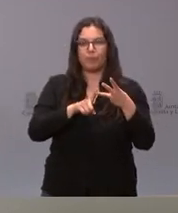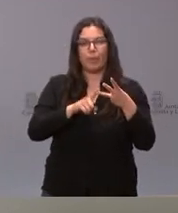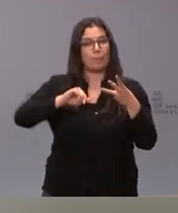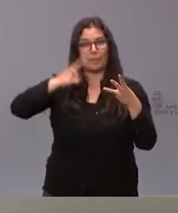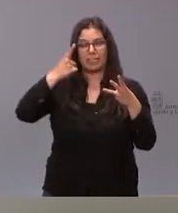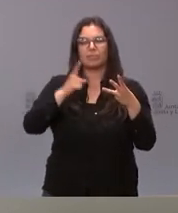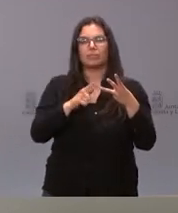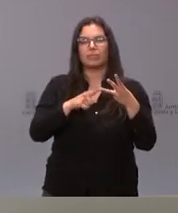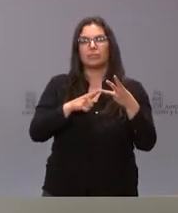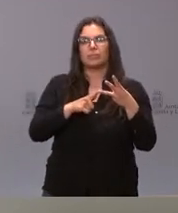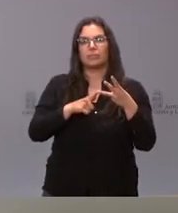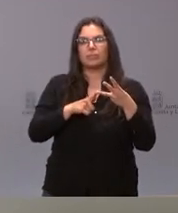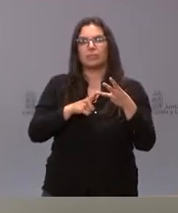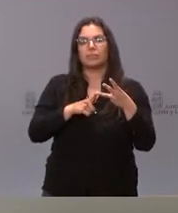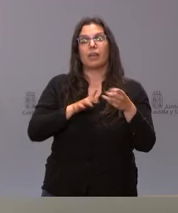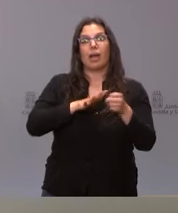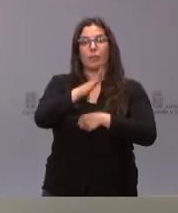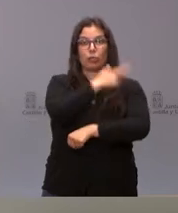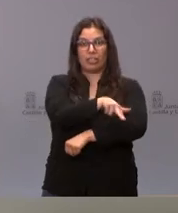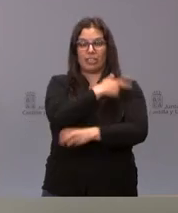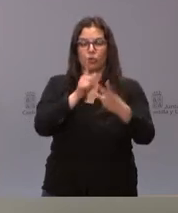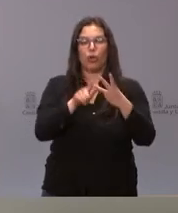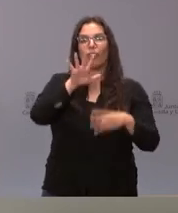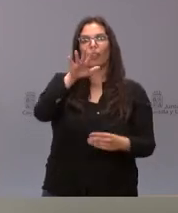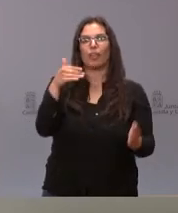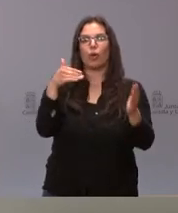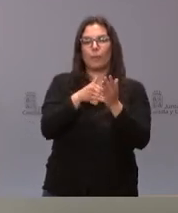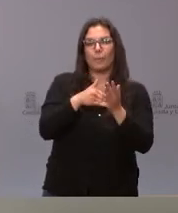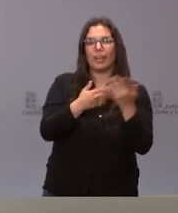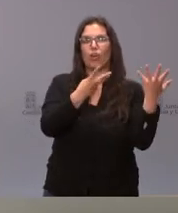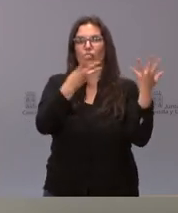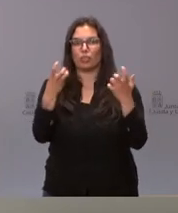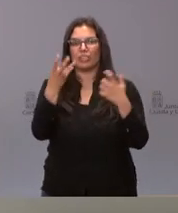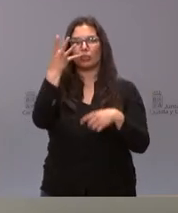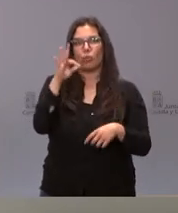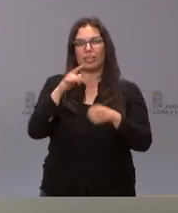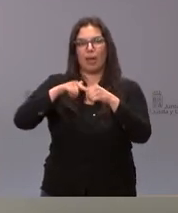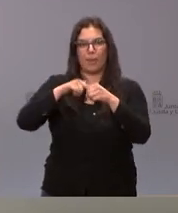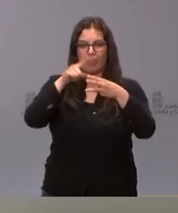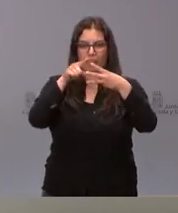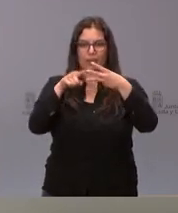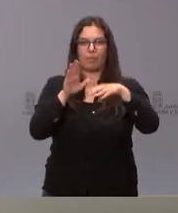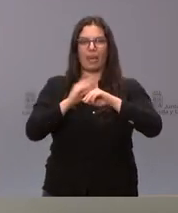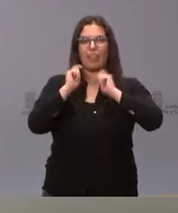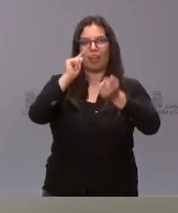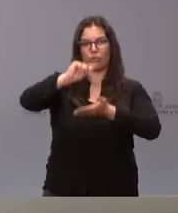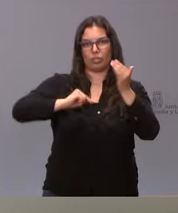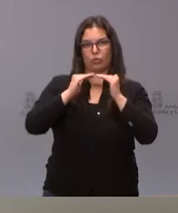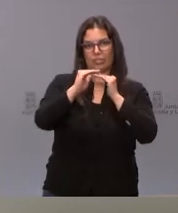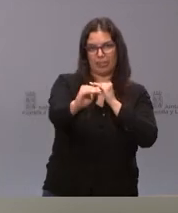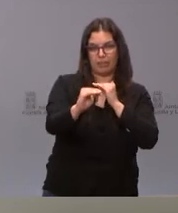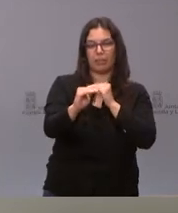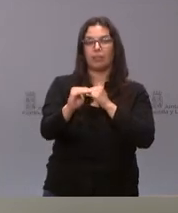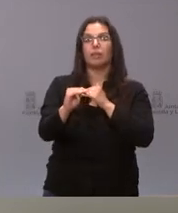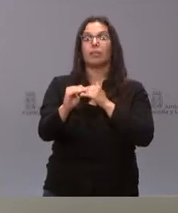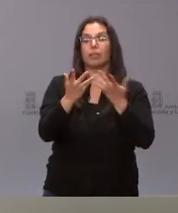elevado, personal estatutario en materia sanitaria, 5.840 plazas de estabilización del empleo público que nos va